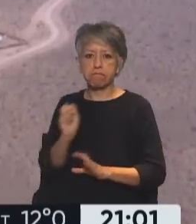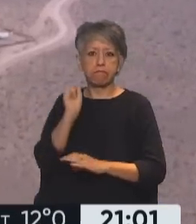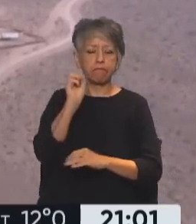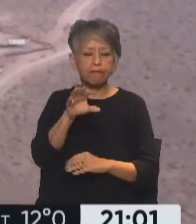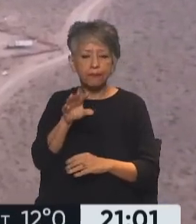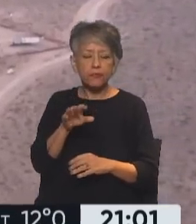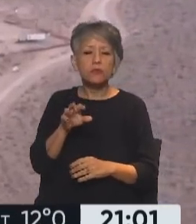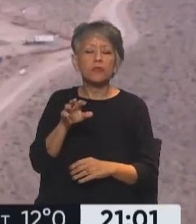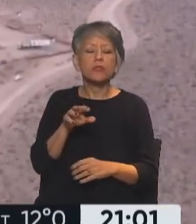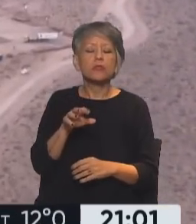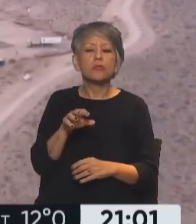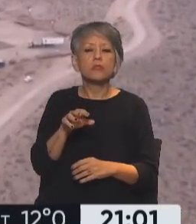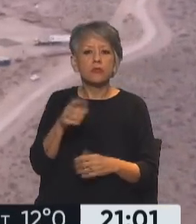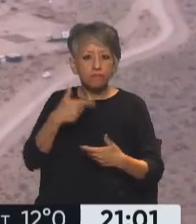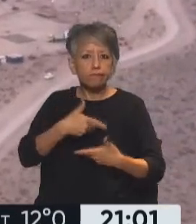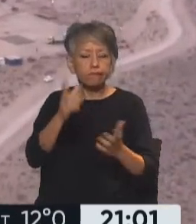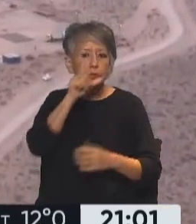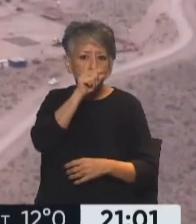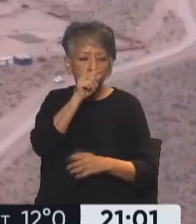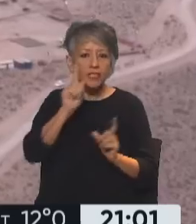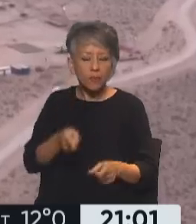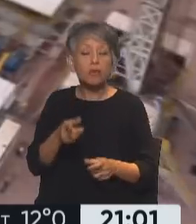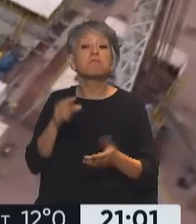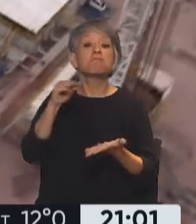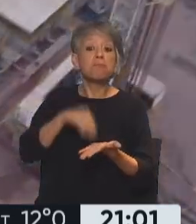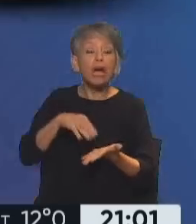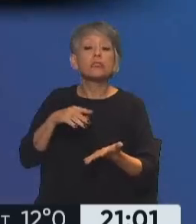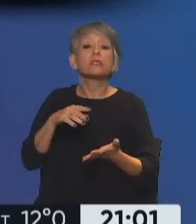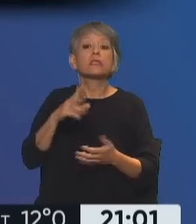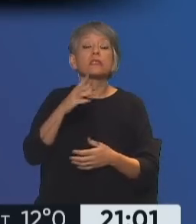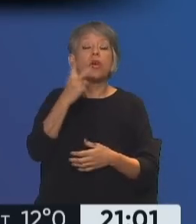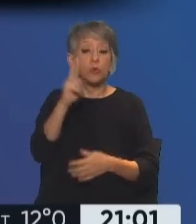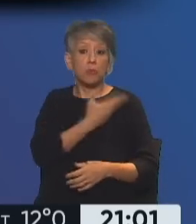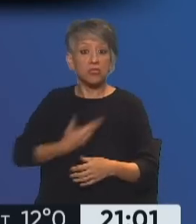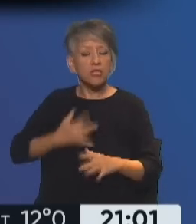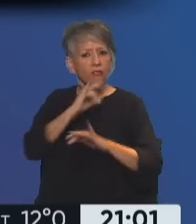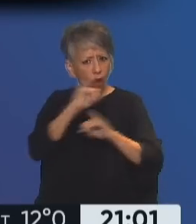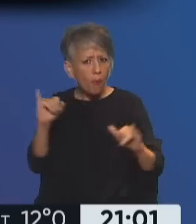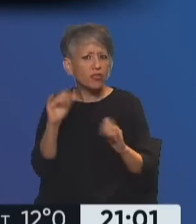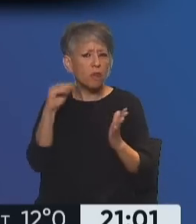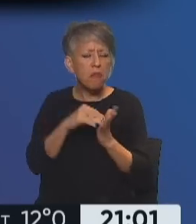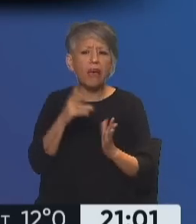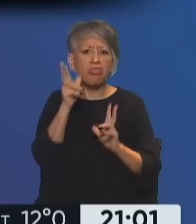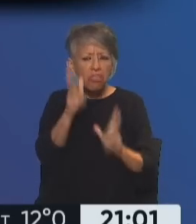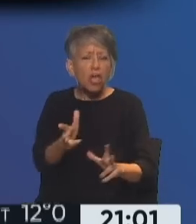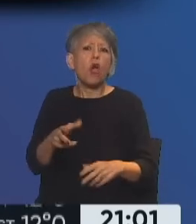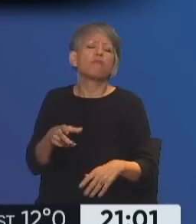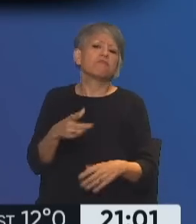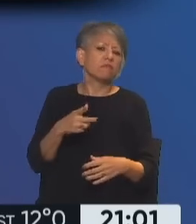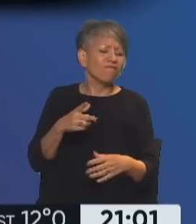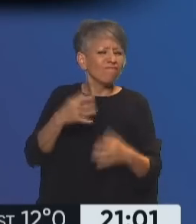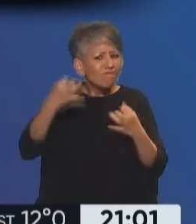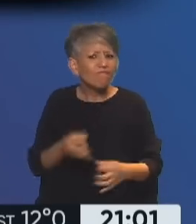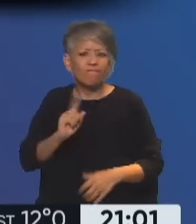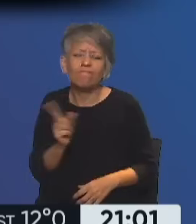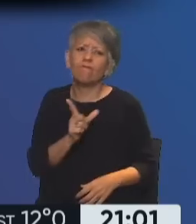el retuit y la información que suma la vicepresidenta expresando que era muy injusto y muy doloroso recibir